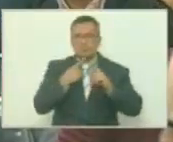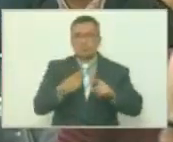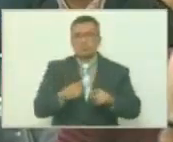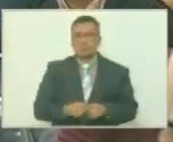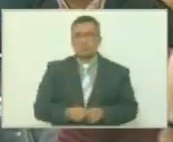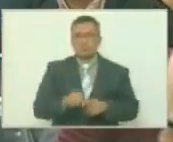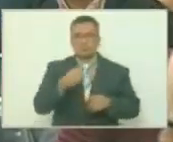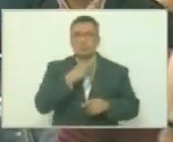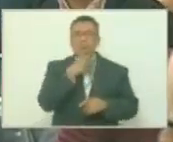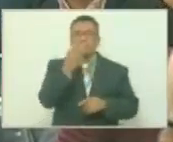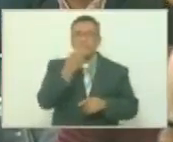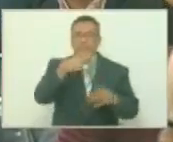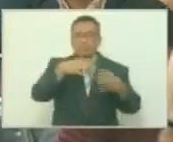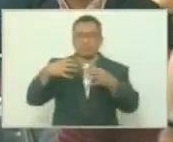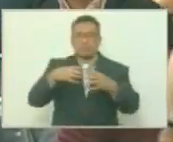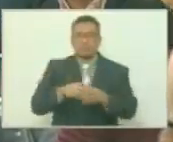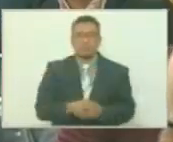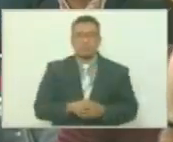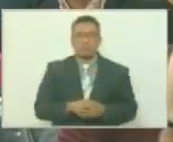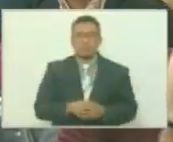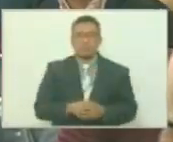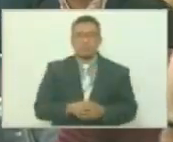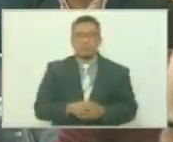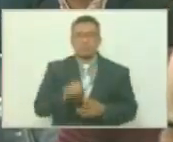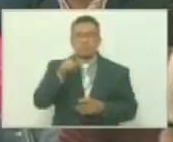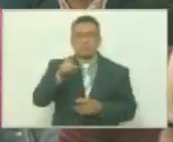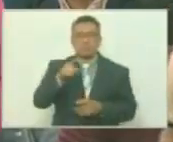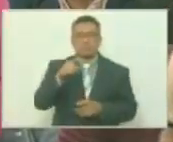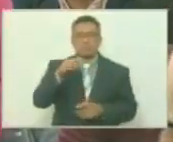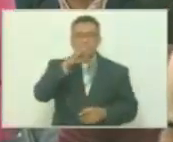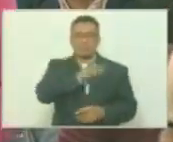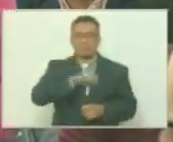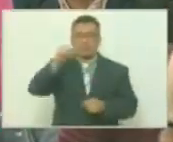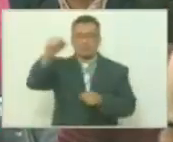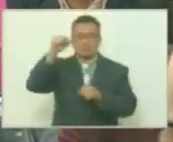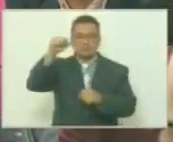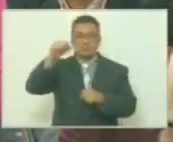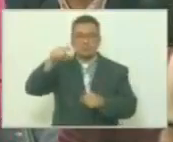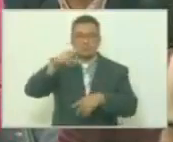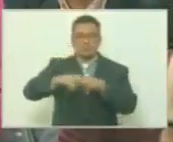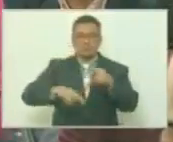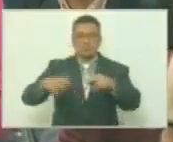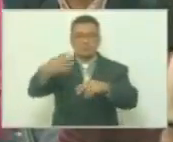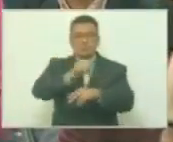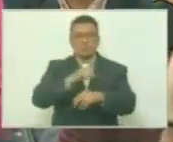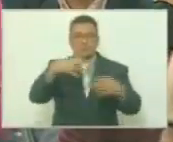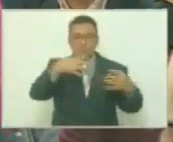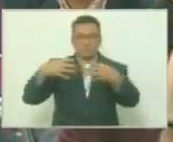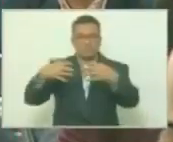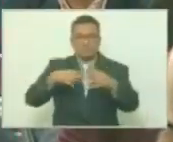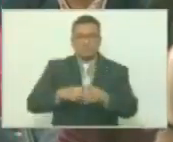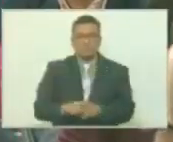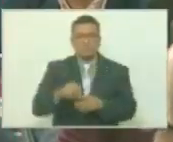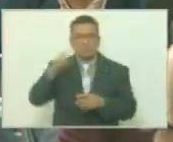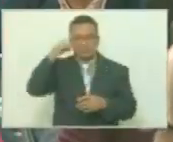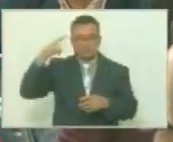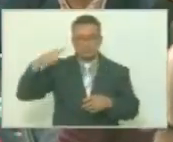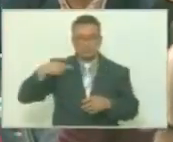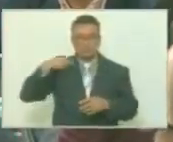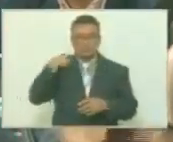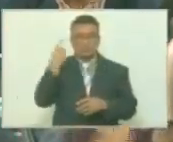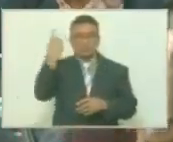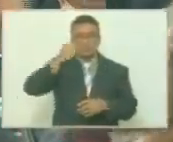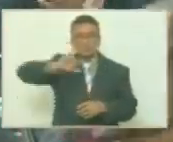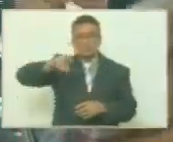su grito de combate, el socialismo se conquista peleando. Honor y gloria